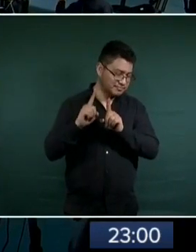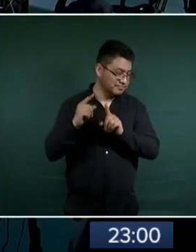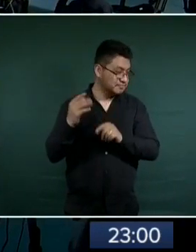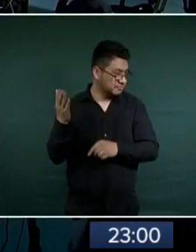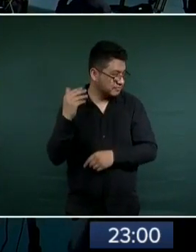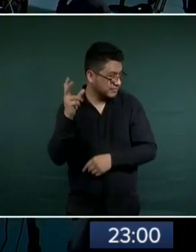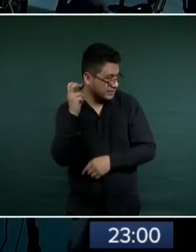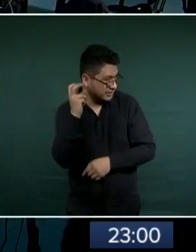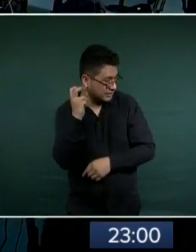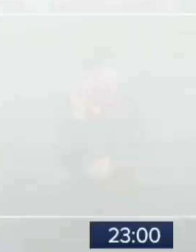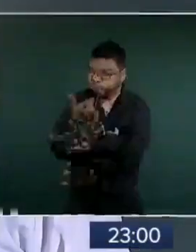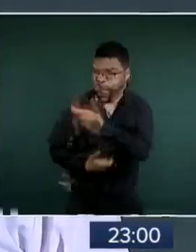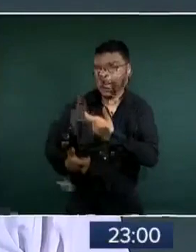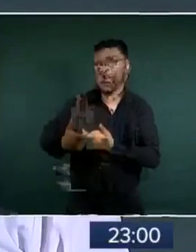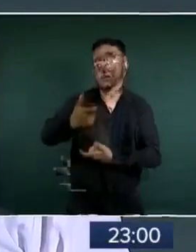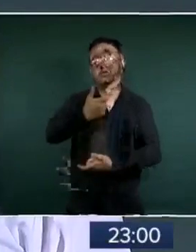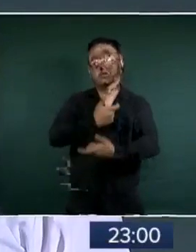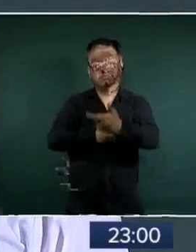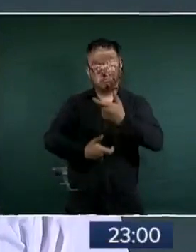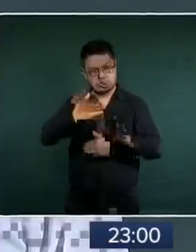Se lo repito, presidente, primero.